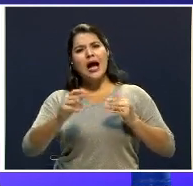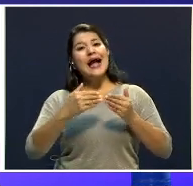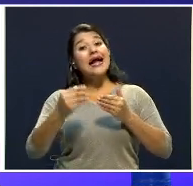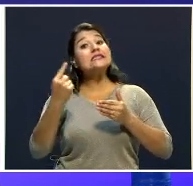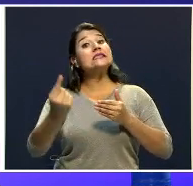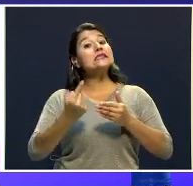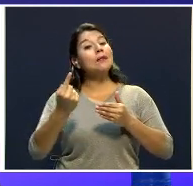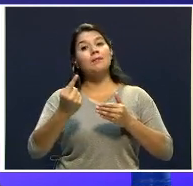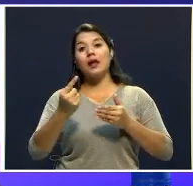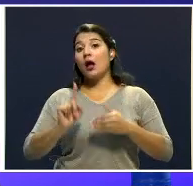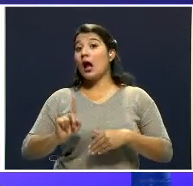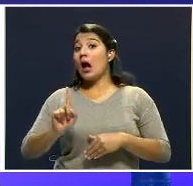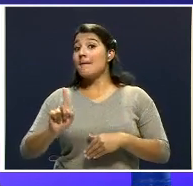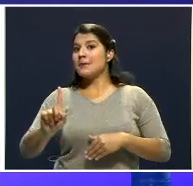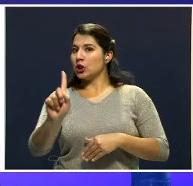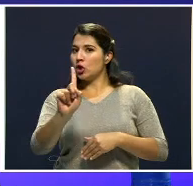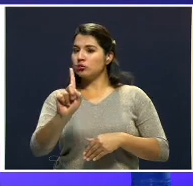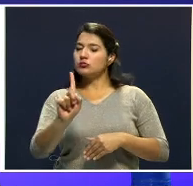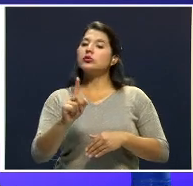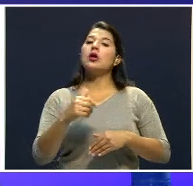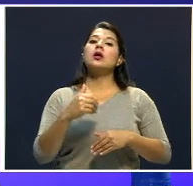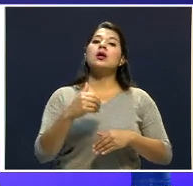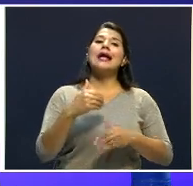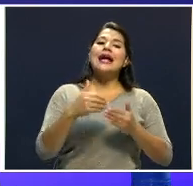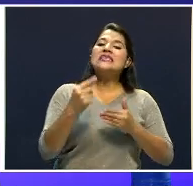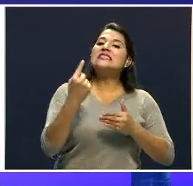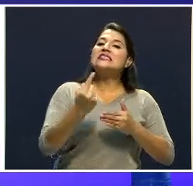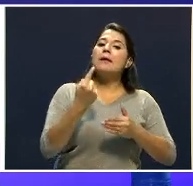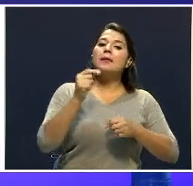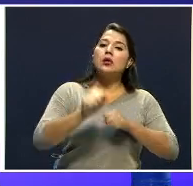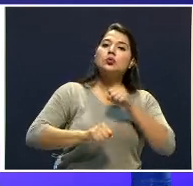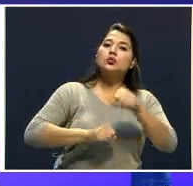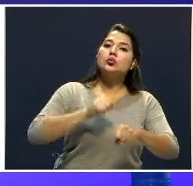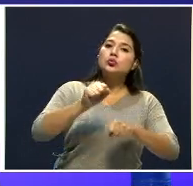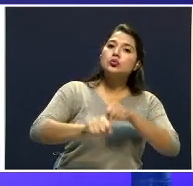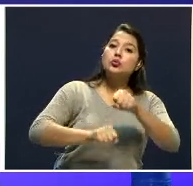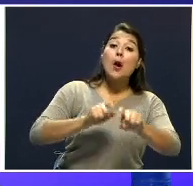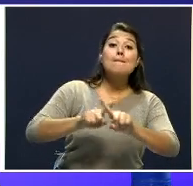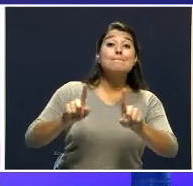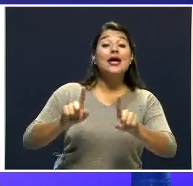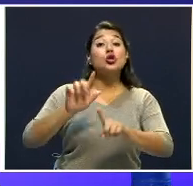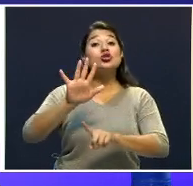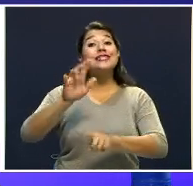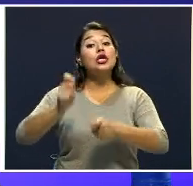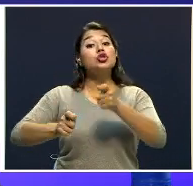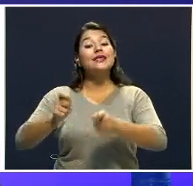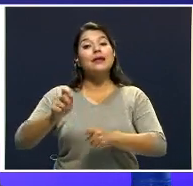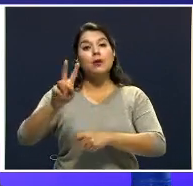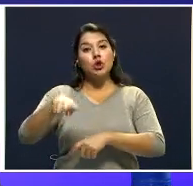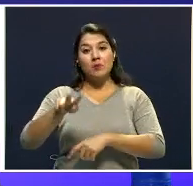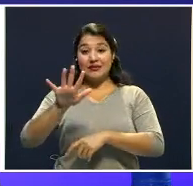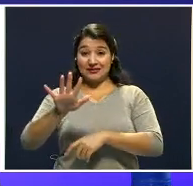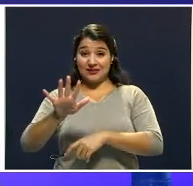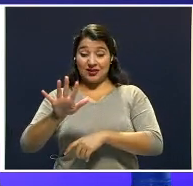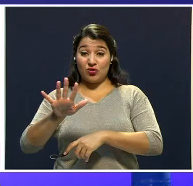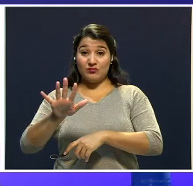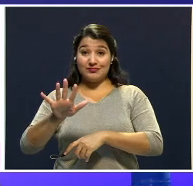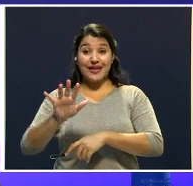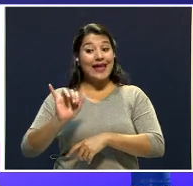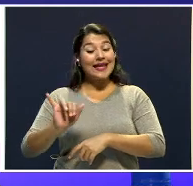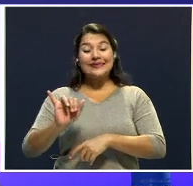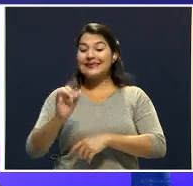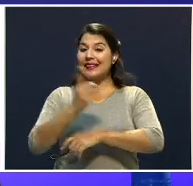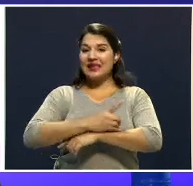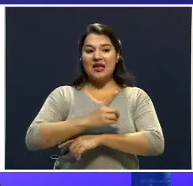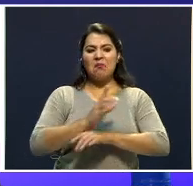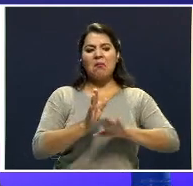bicicleta, pero ese día en que ella muere, 5 de septiembre del 2005, ella se va a